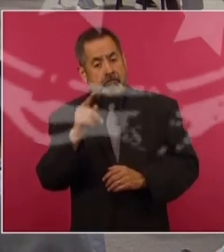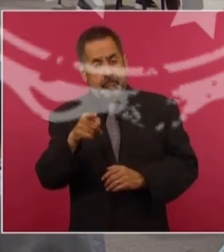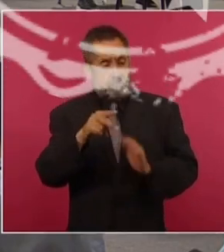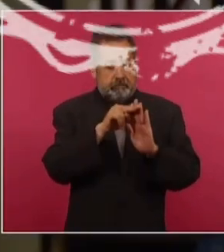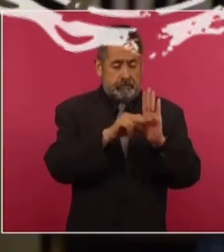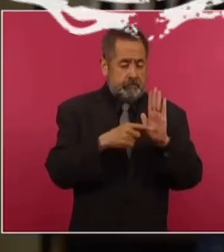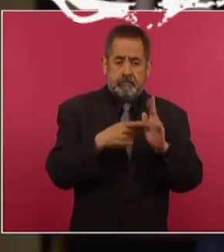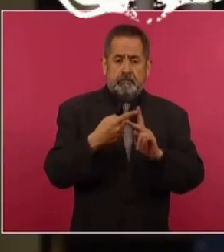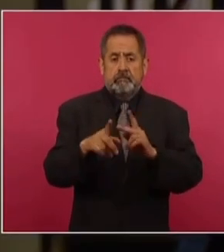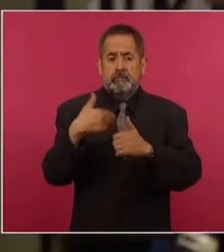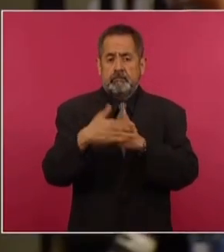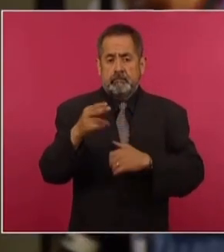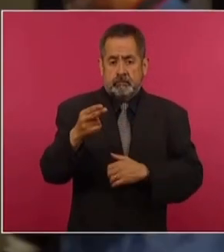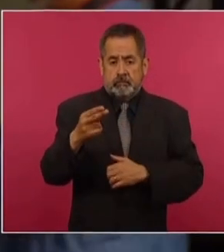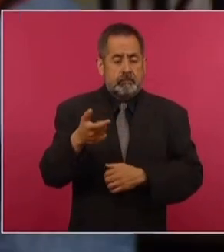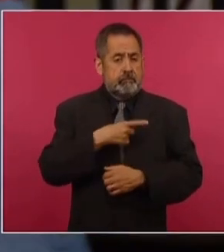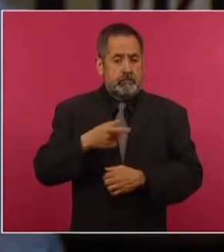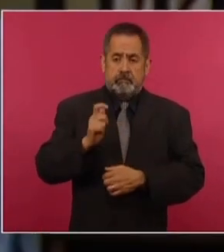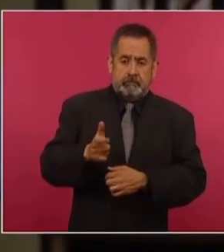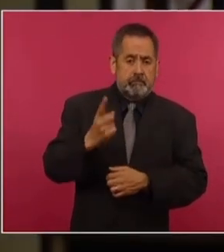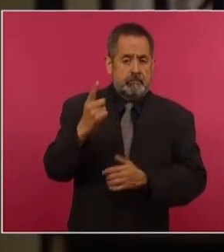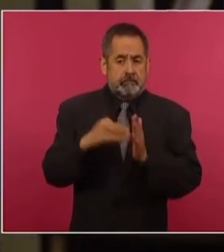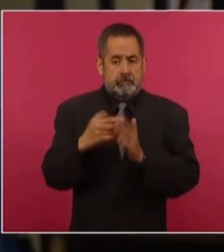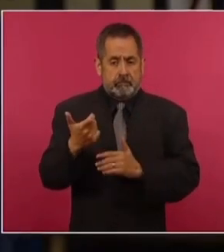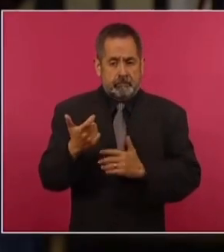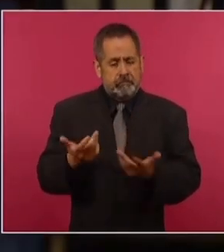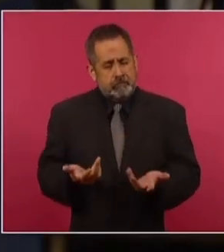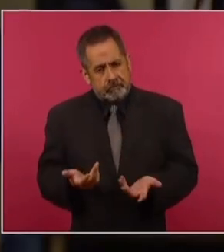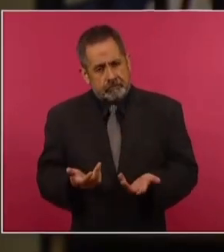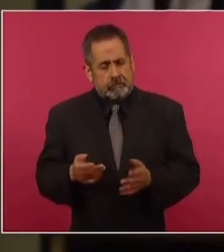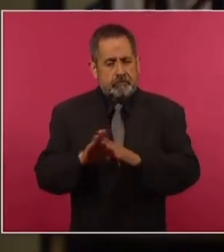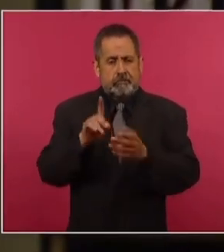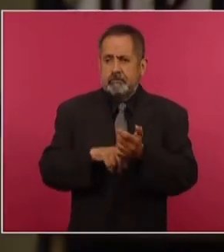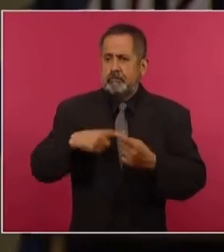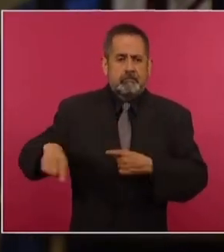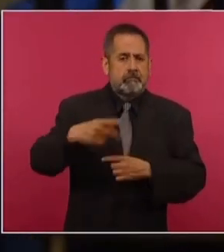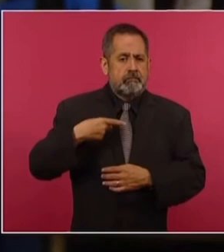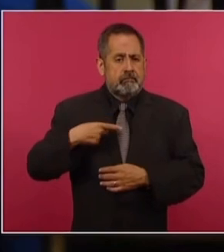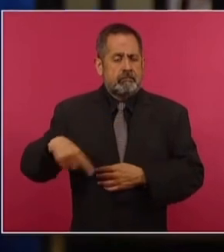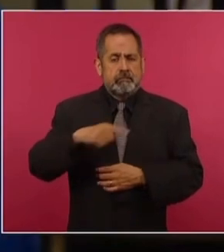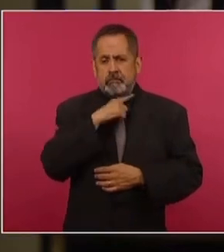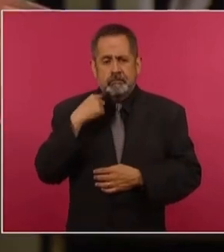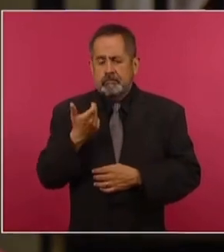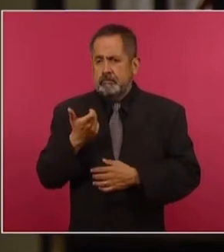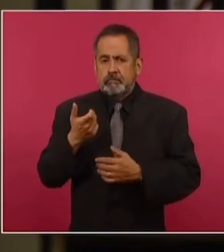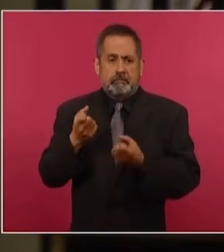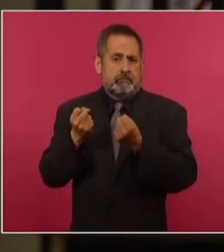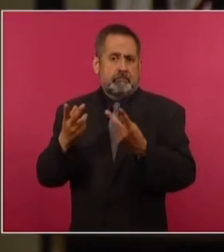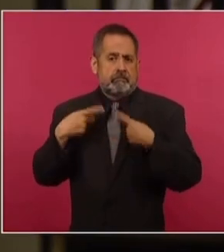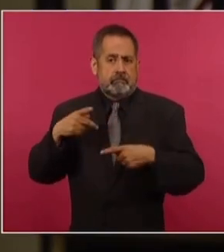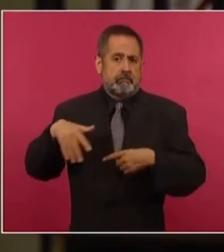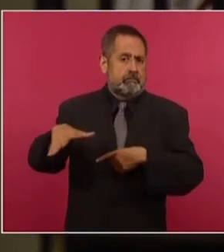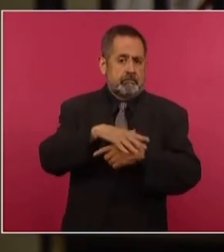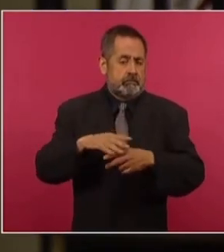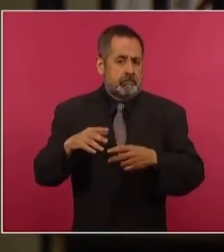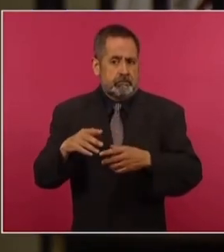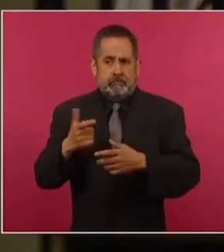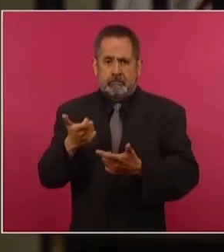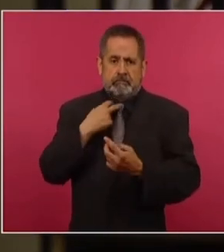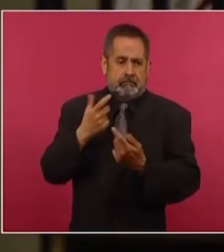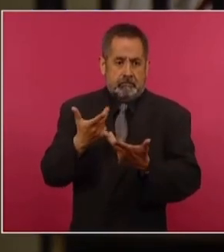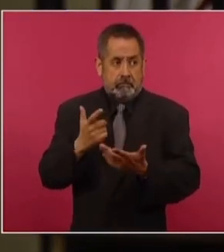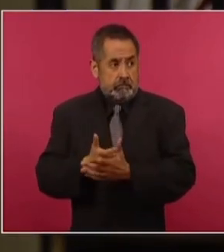Que empezará en noviembre, que costará mil pesos, no será perjudicial para la economía de una gran parte de la población,